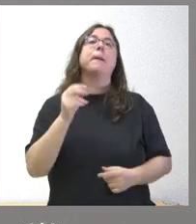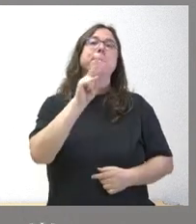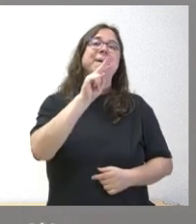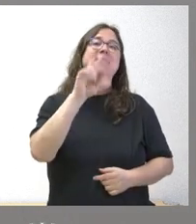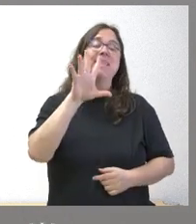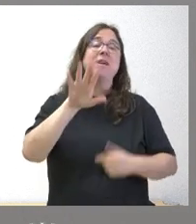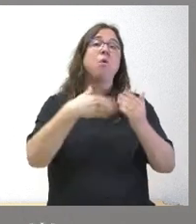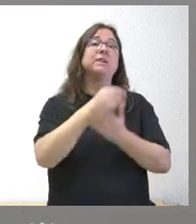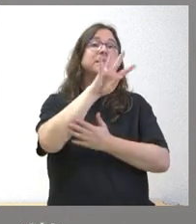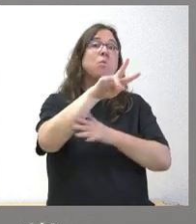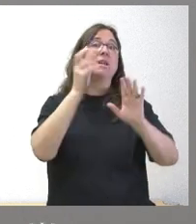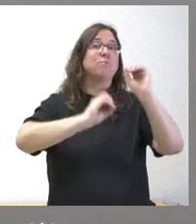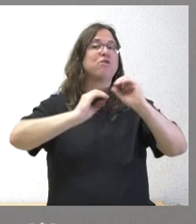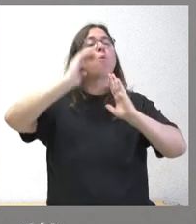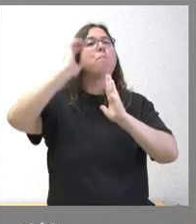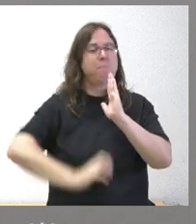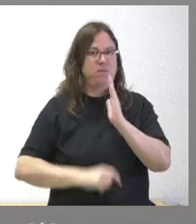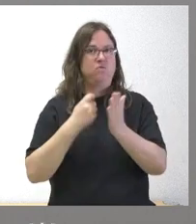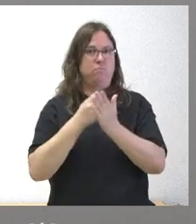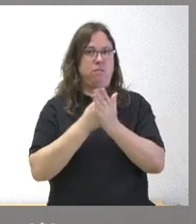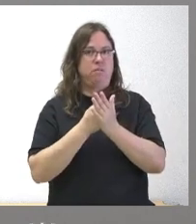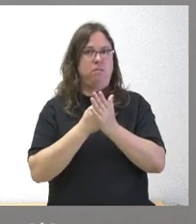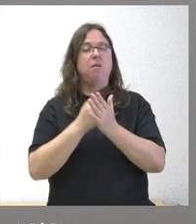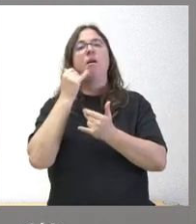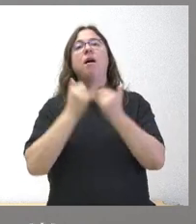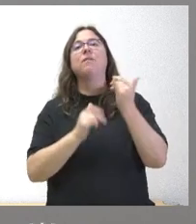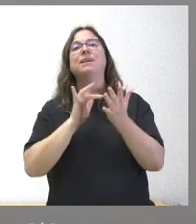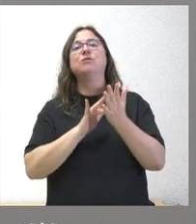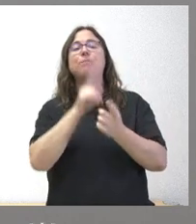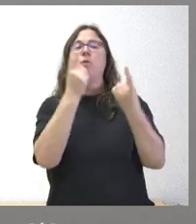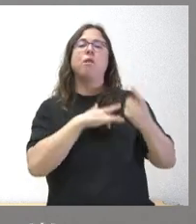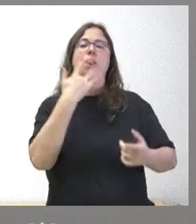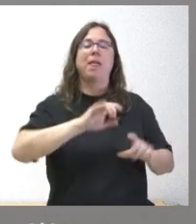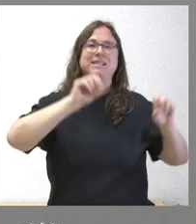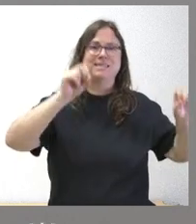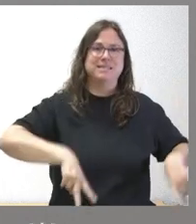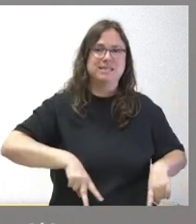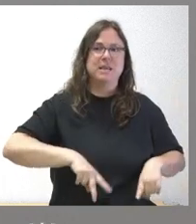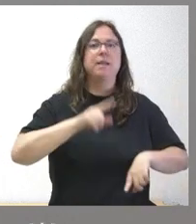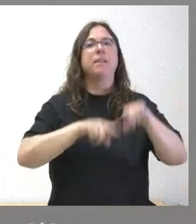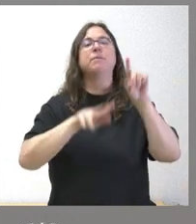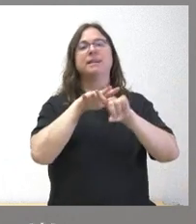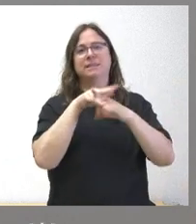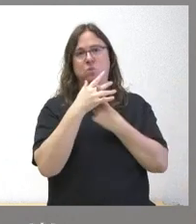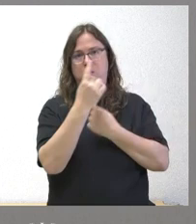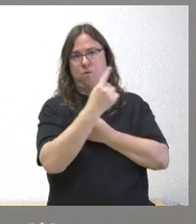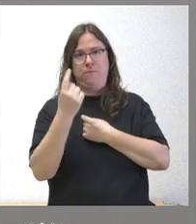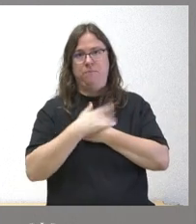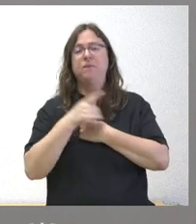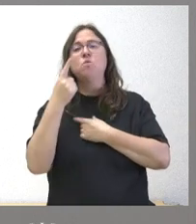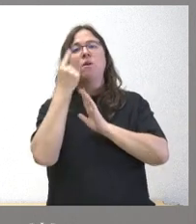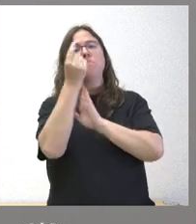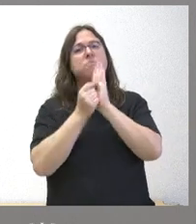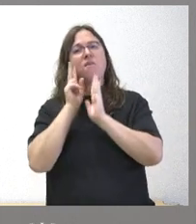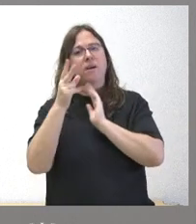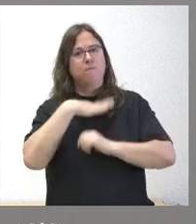47%, según los casos, y además establecemos nuevas exenciones y reducciones en función de algunas circunstancias. Tienen ustedes el detalle de las